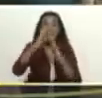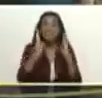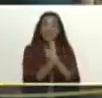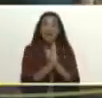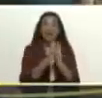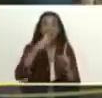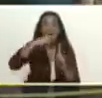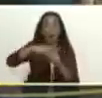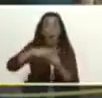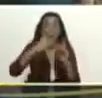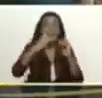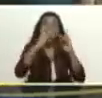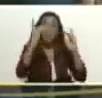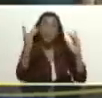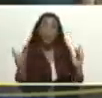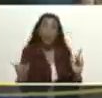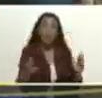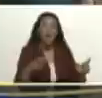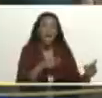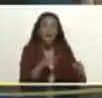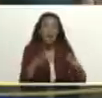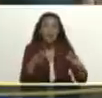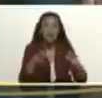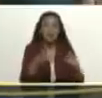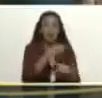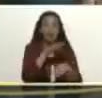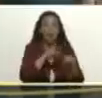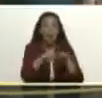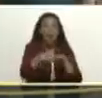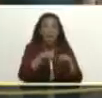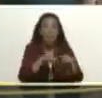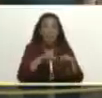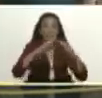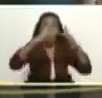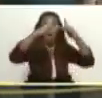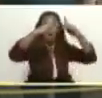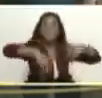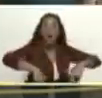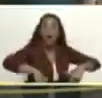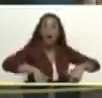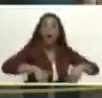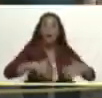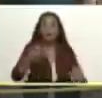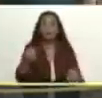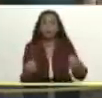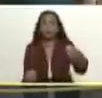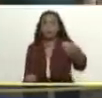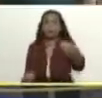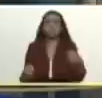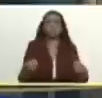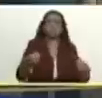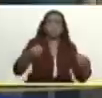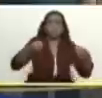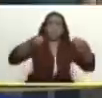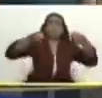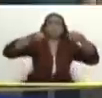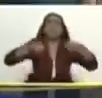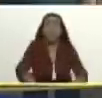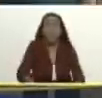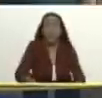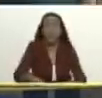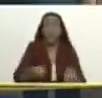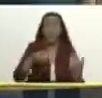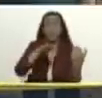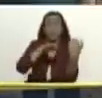puente del canal piloto el río Cogedes ese puente fue derribado por tres gandolas que se lanzaron al mismo tiempo